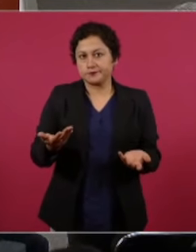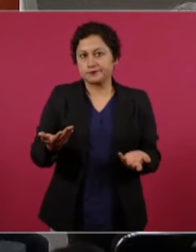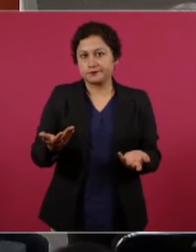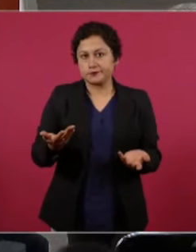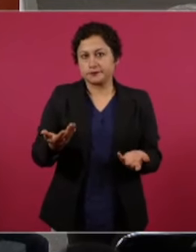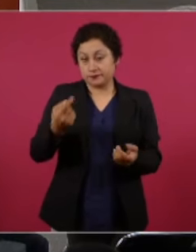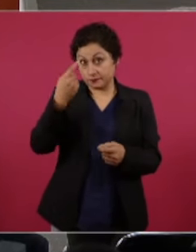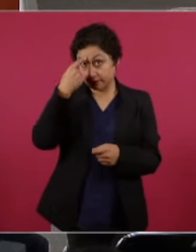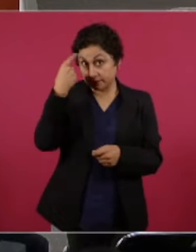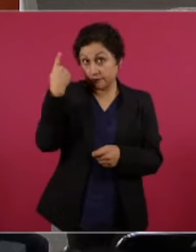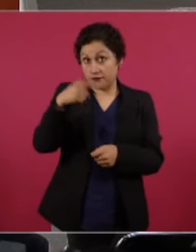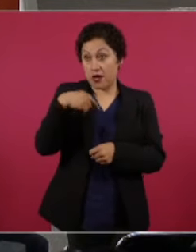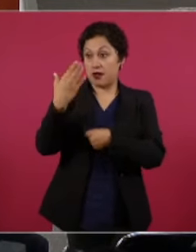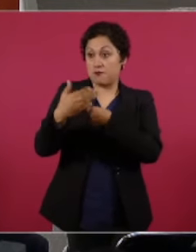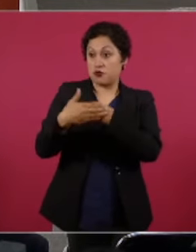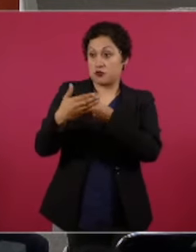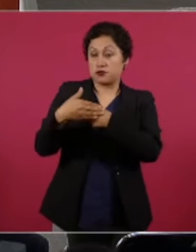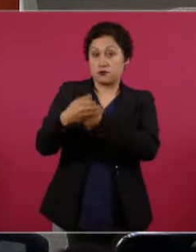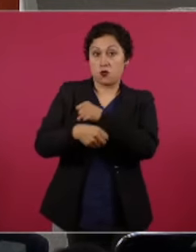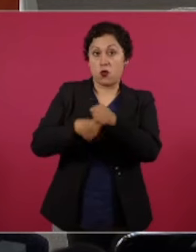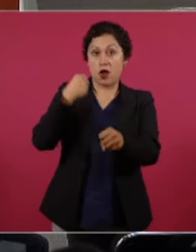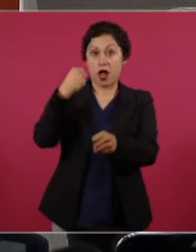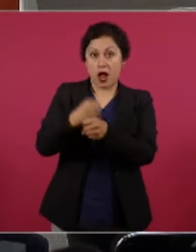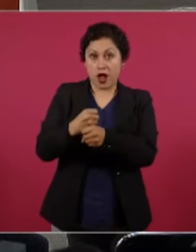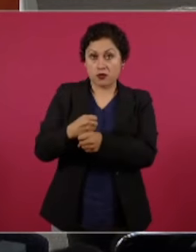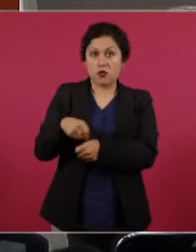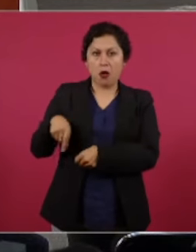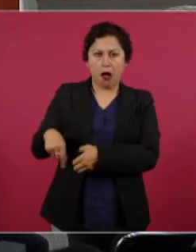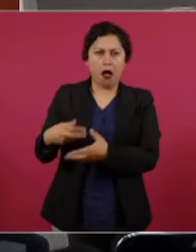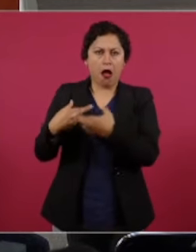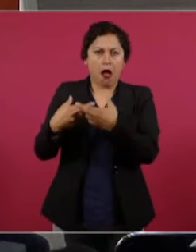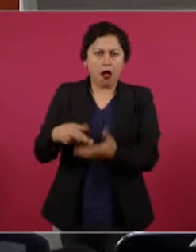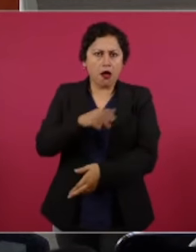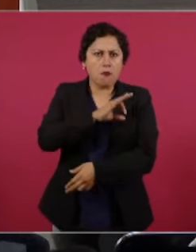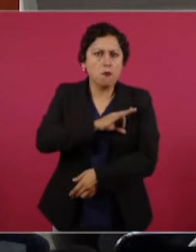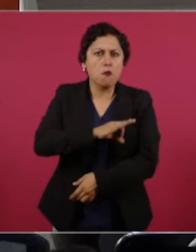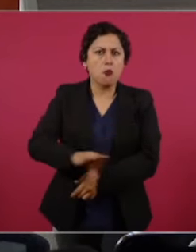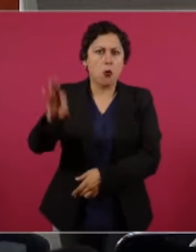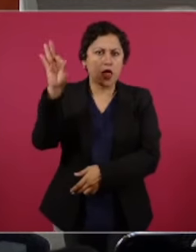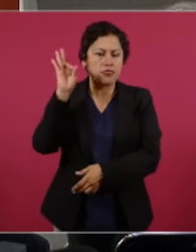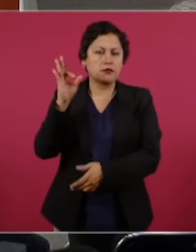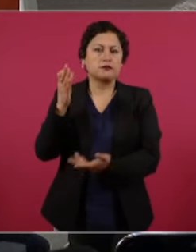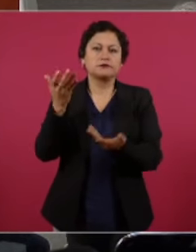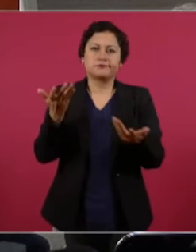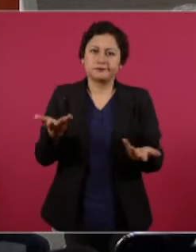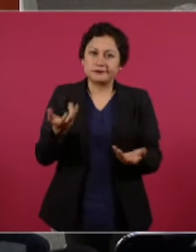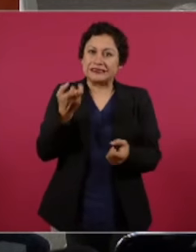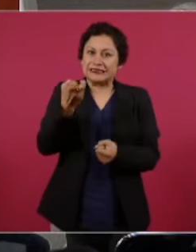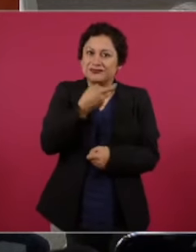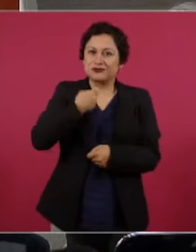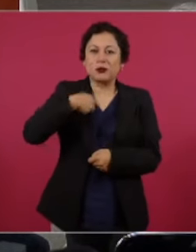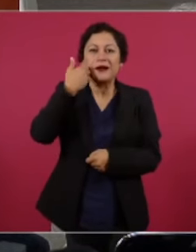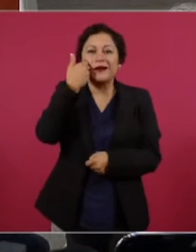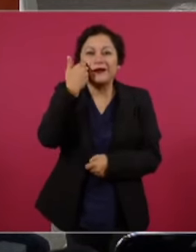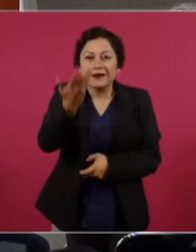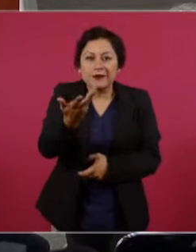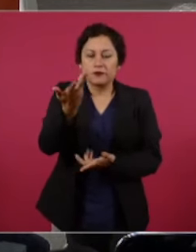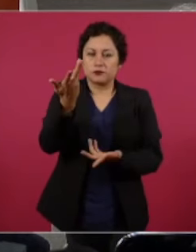presupuesto el año próximo. Entonces, estamos actuando de manera responsable,